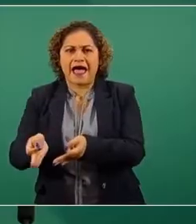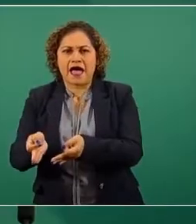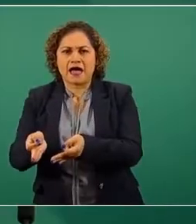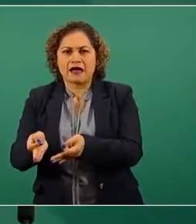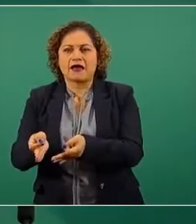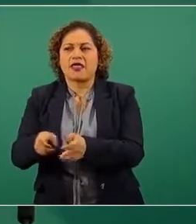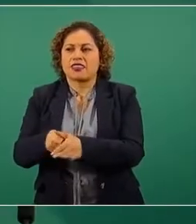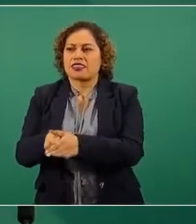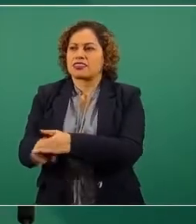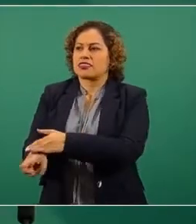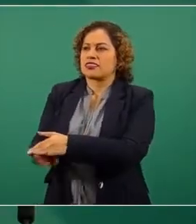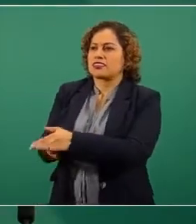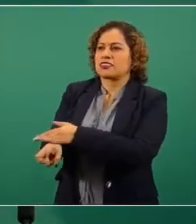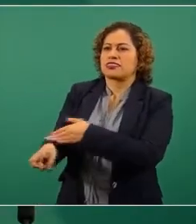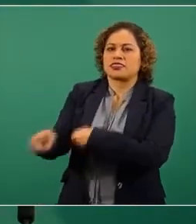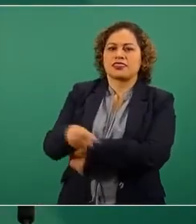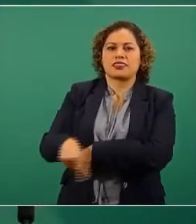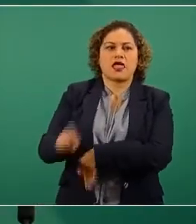avergonzados.